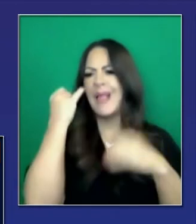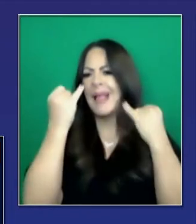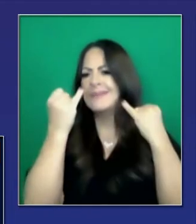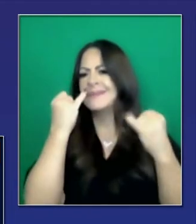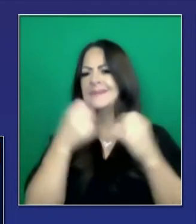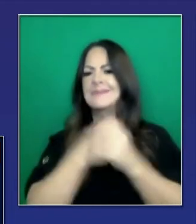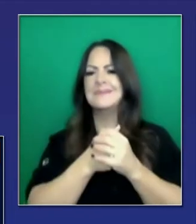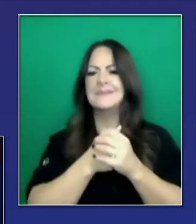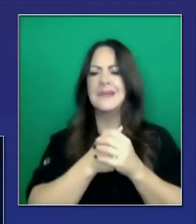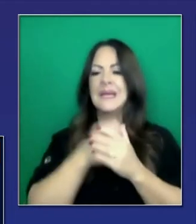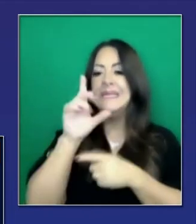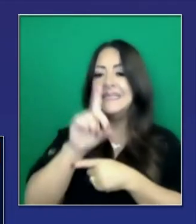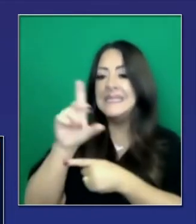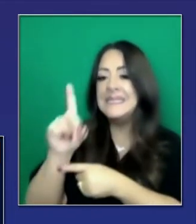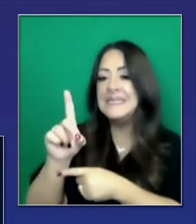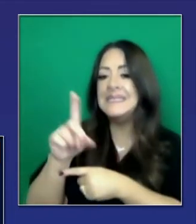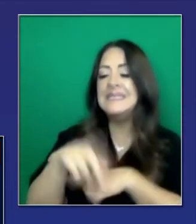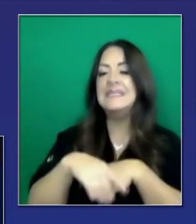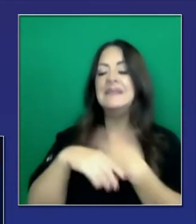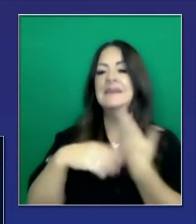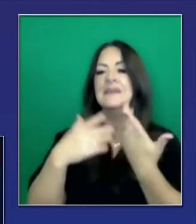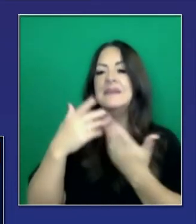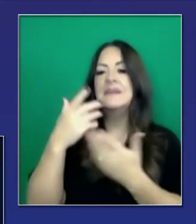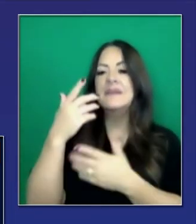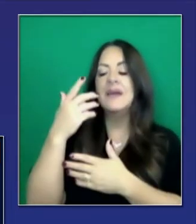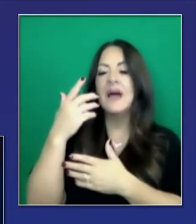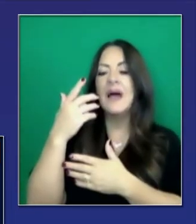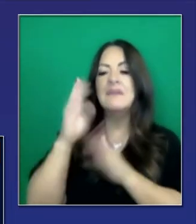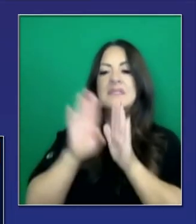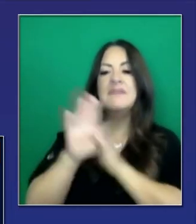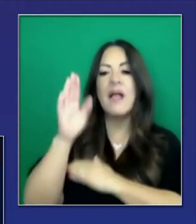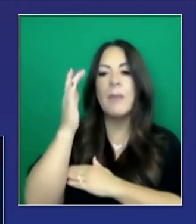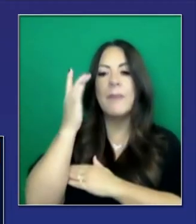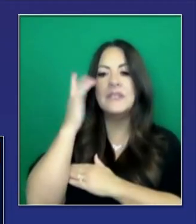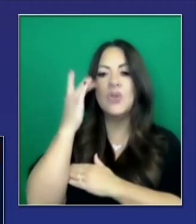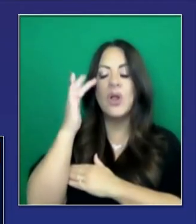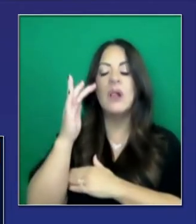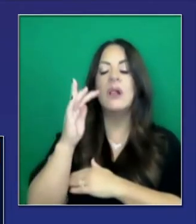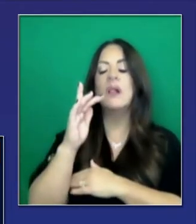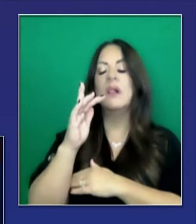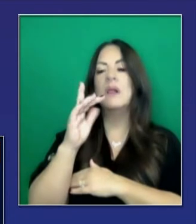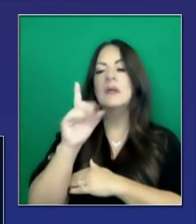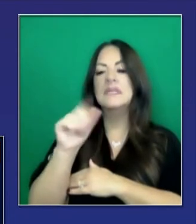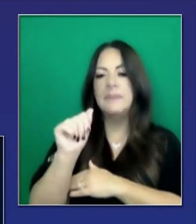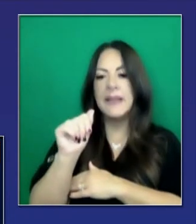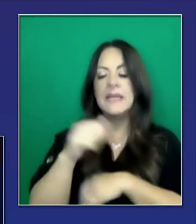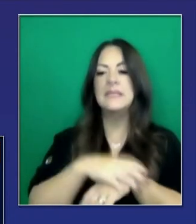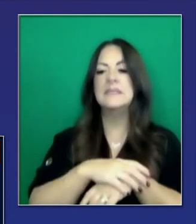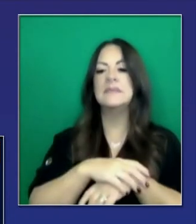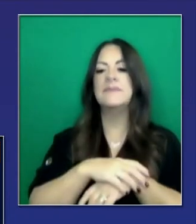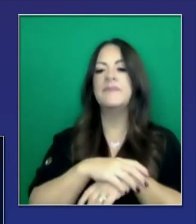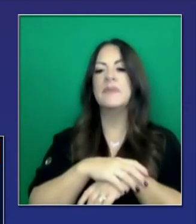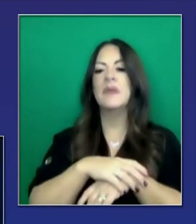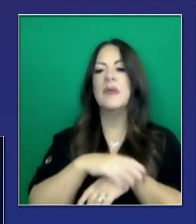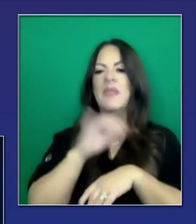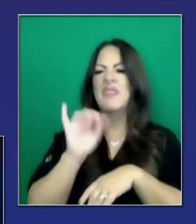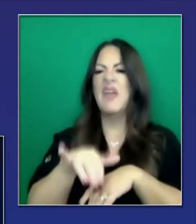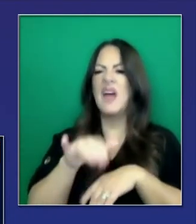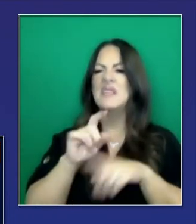propia idea de quién debe recibir ventaja y quién no. Personas que tienen más impacto.